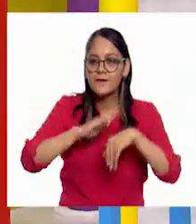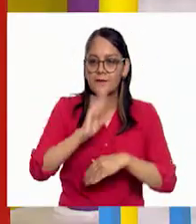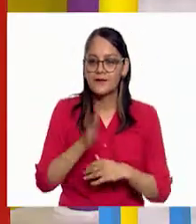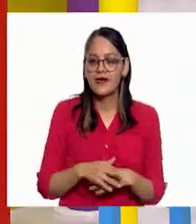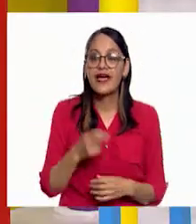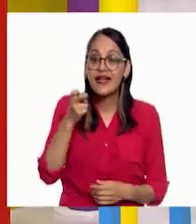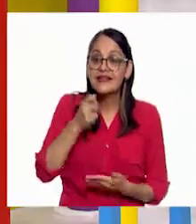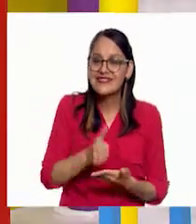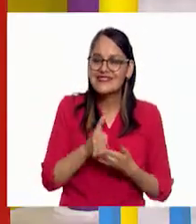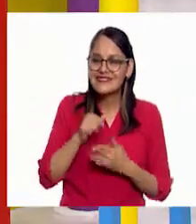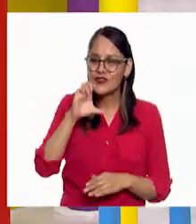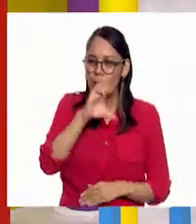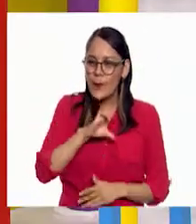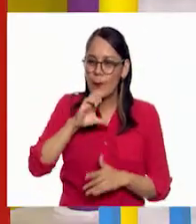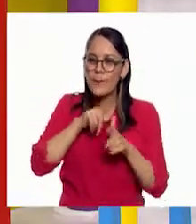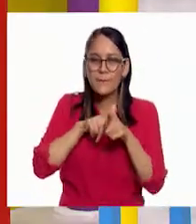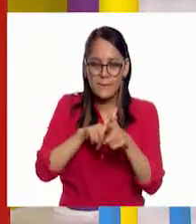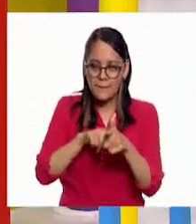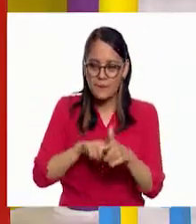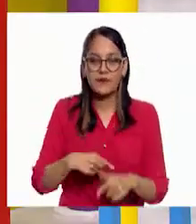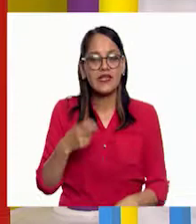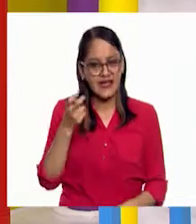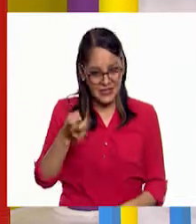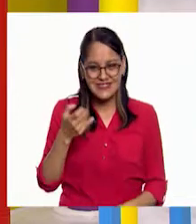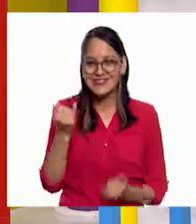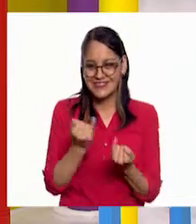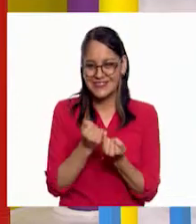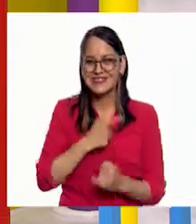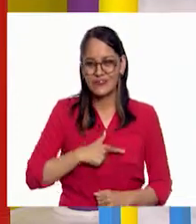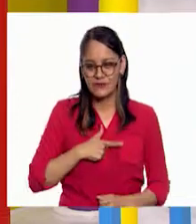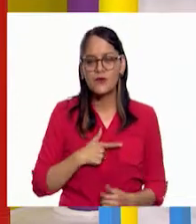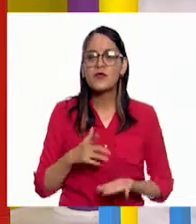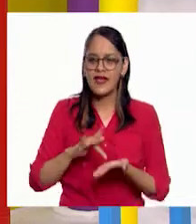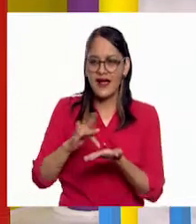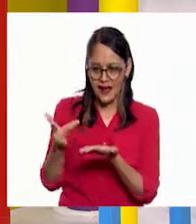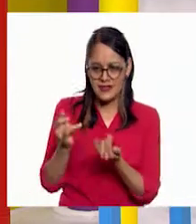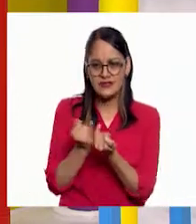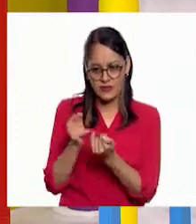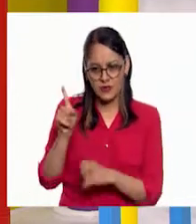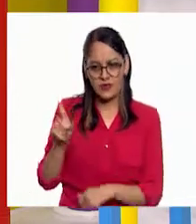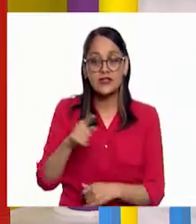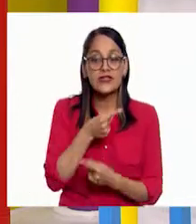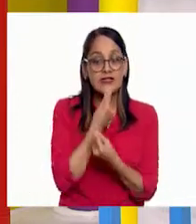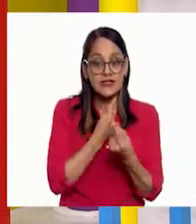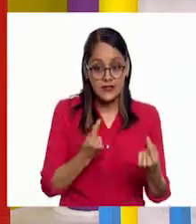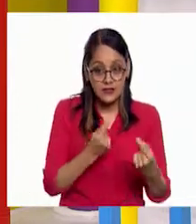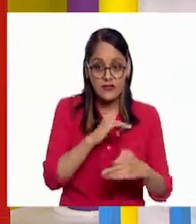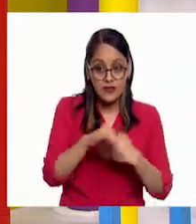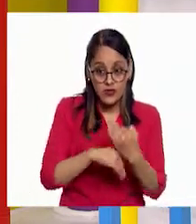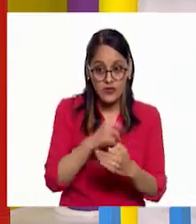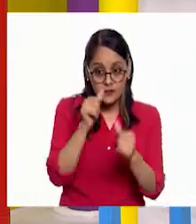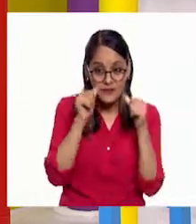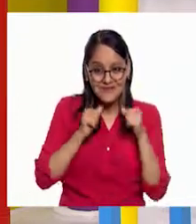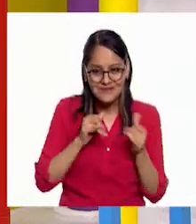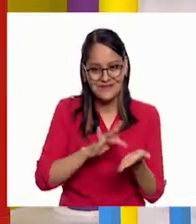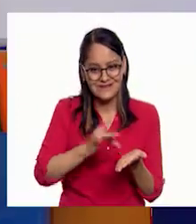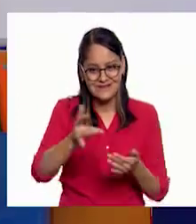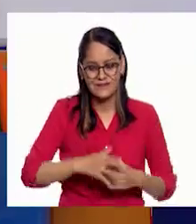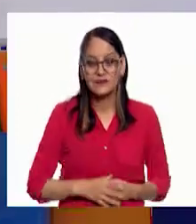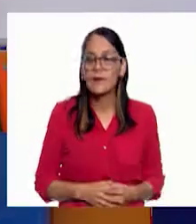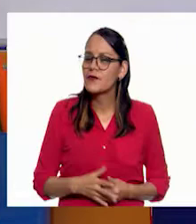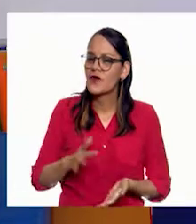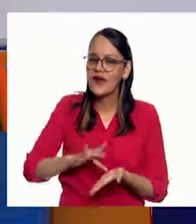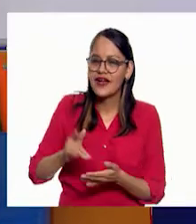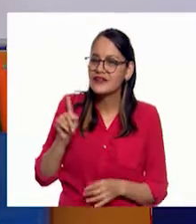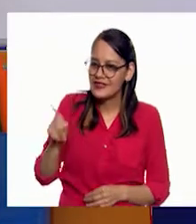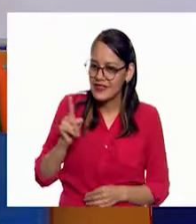curiosidad. Exactamente. Justamente por eso nos gustan mucho, Eric. Pero gracias a ti y a todas las niñas y los niños que nos acompañaron en esta clase. Gracias a ti,